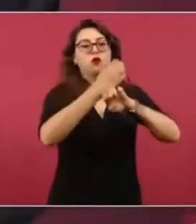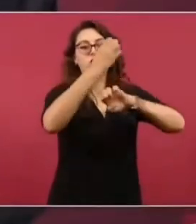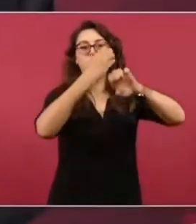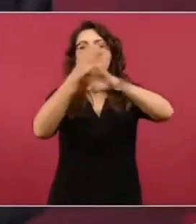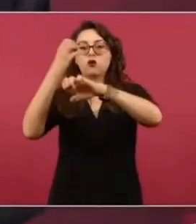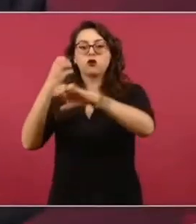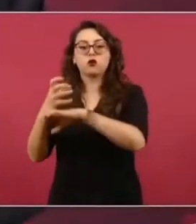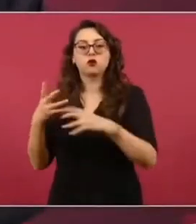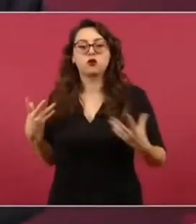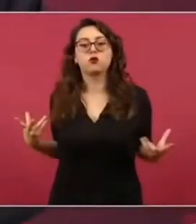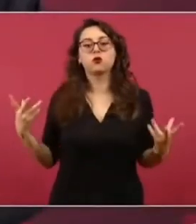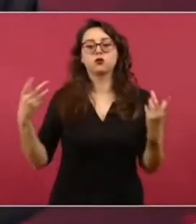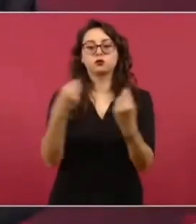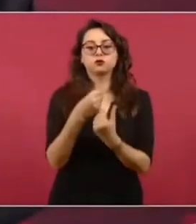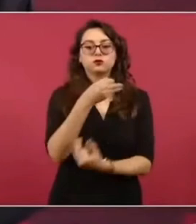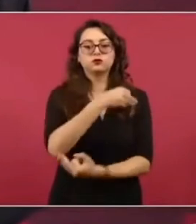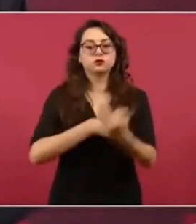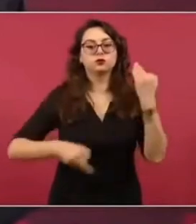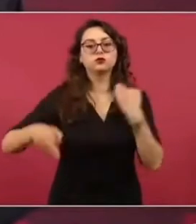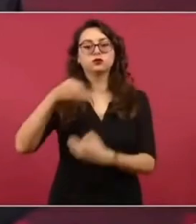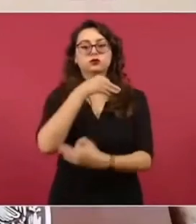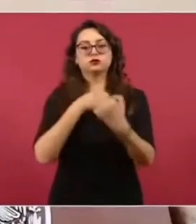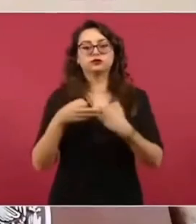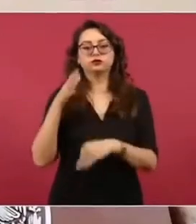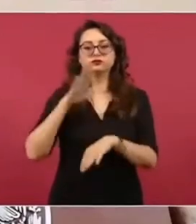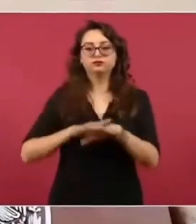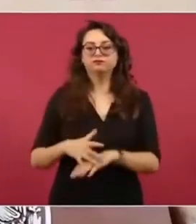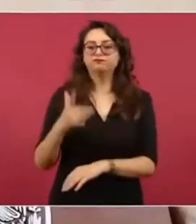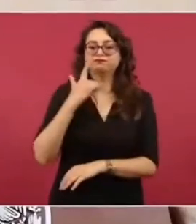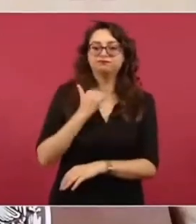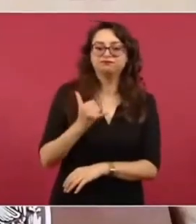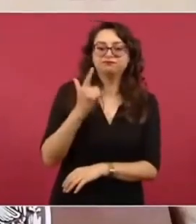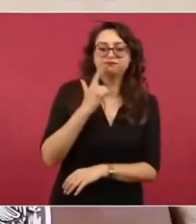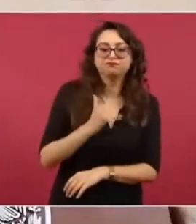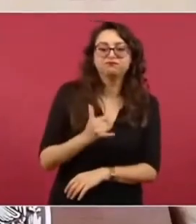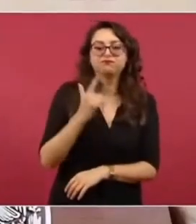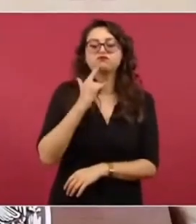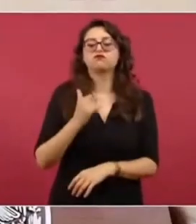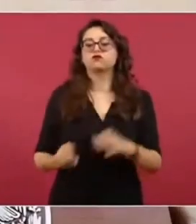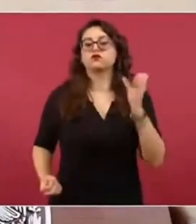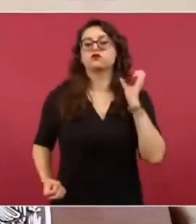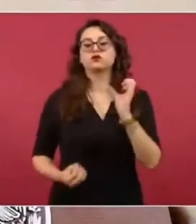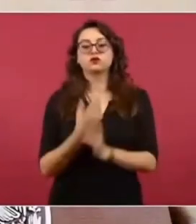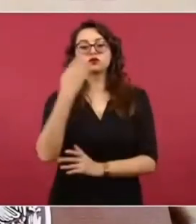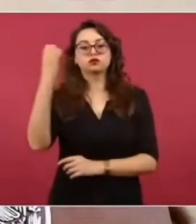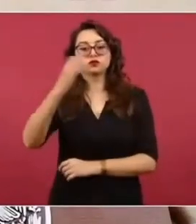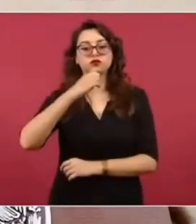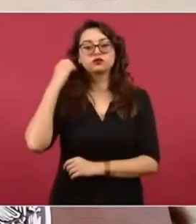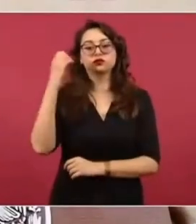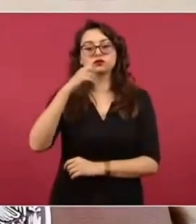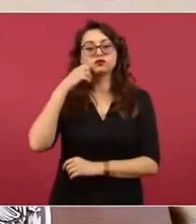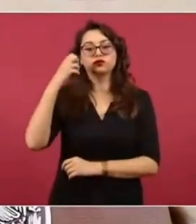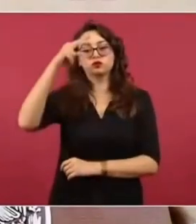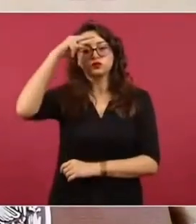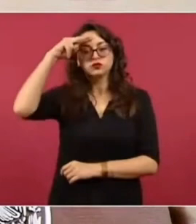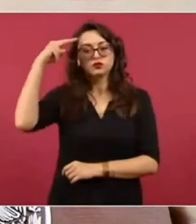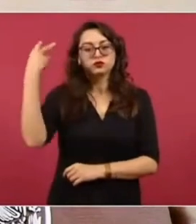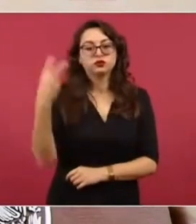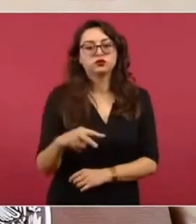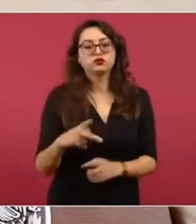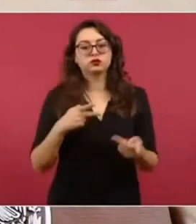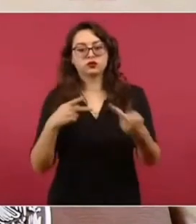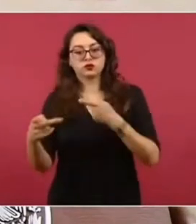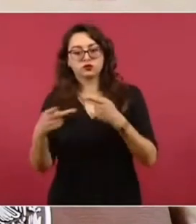para profundizar en el conocimiento de la nueva escuela mexicana, planes de